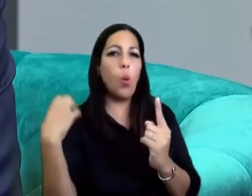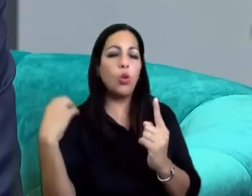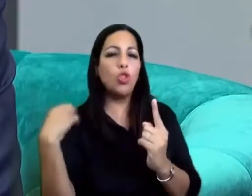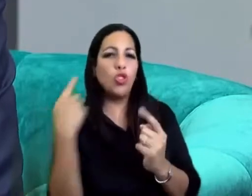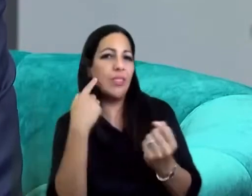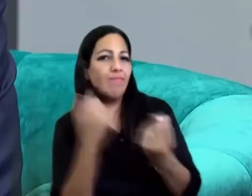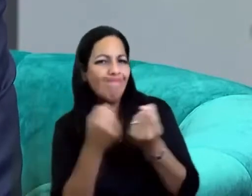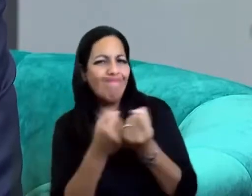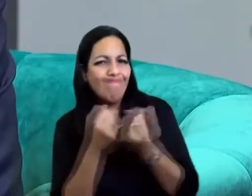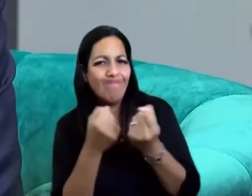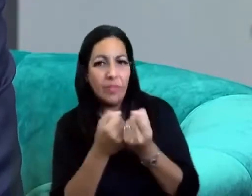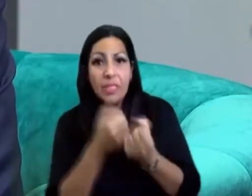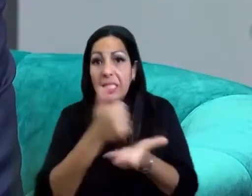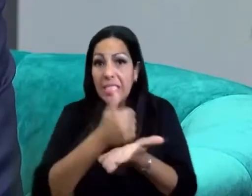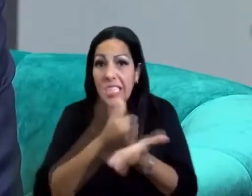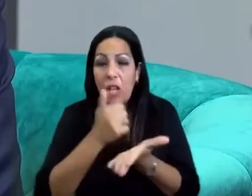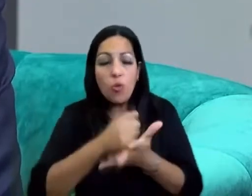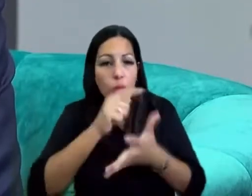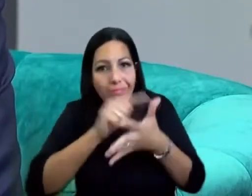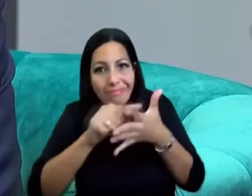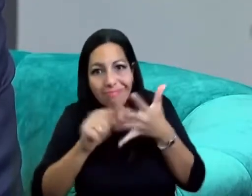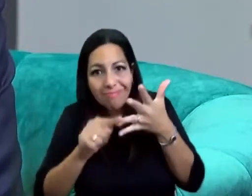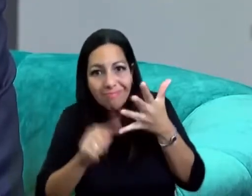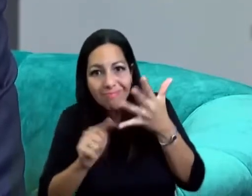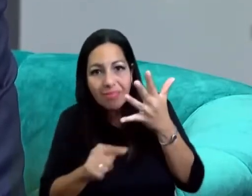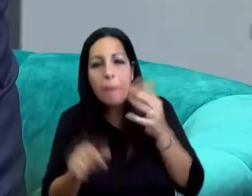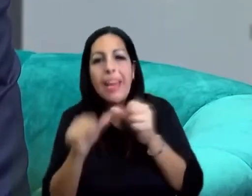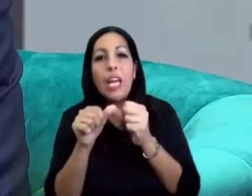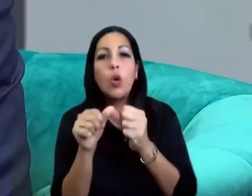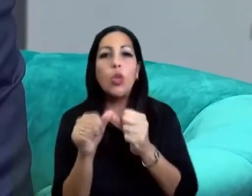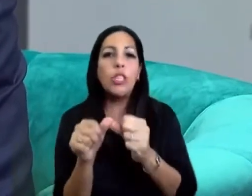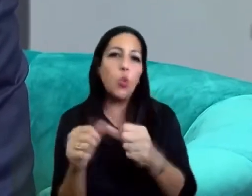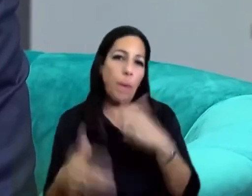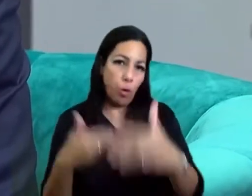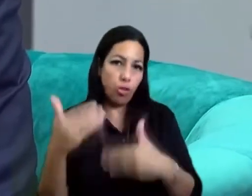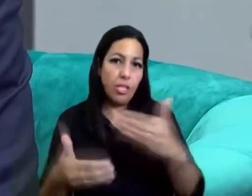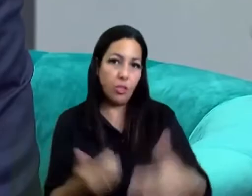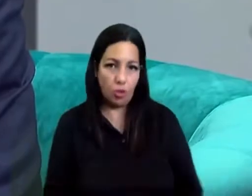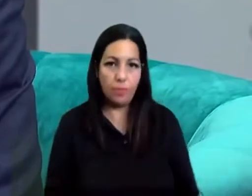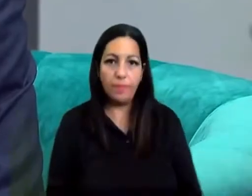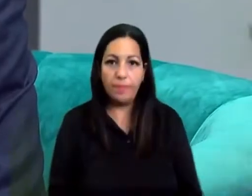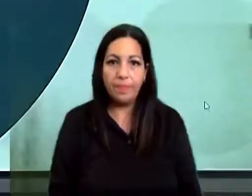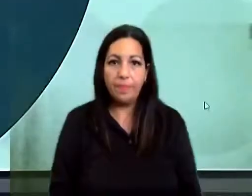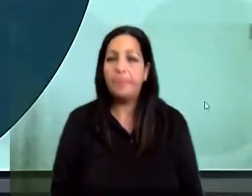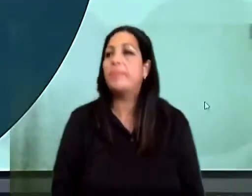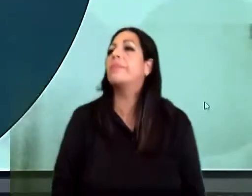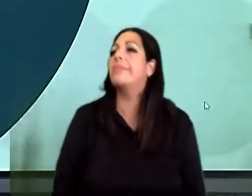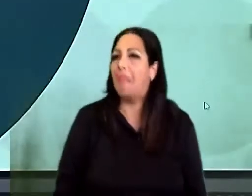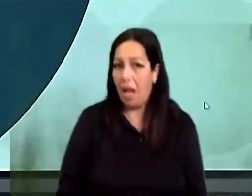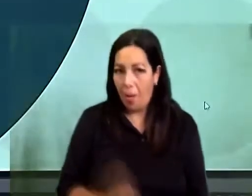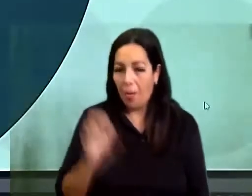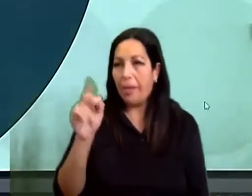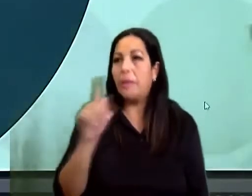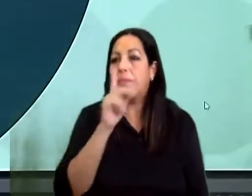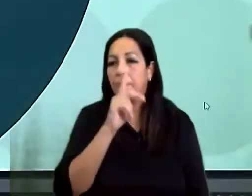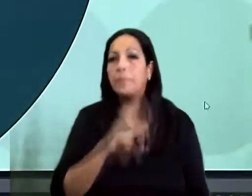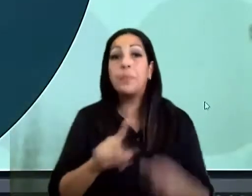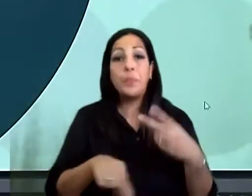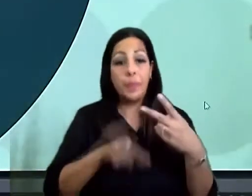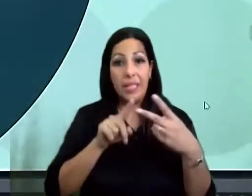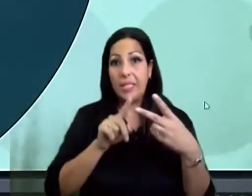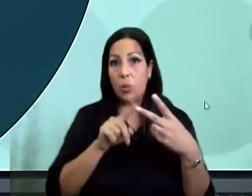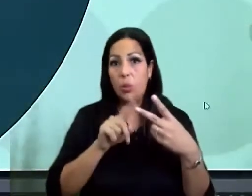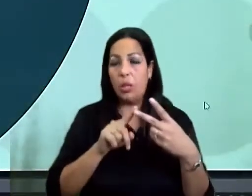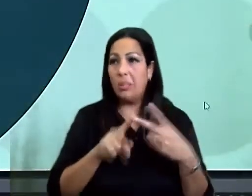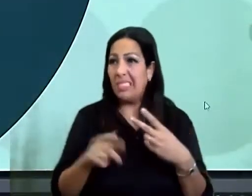empresarial para completar todos los particulares y puedan continuar el proceso del programa SPF. Bien. Nuestra segunda